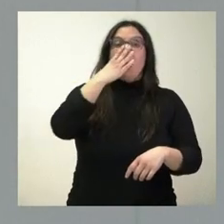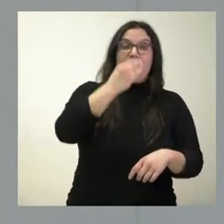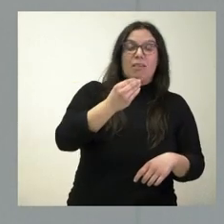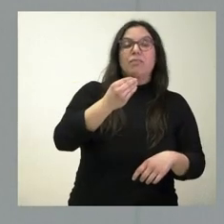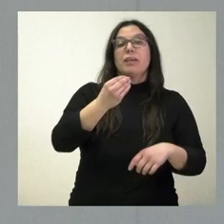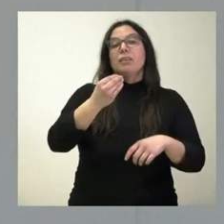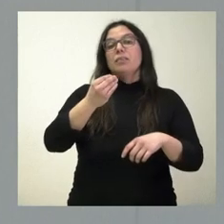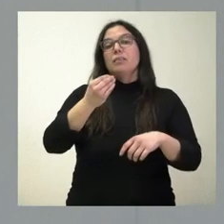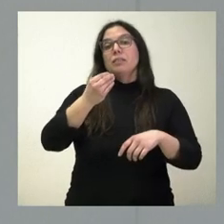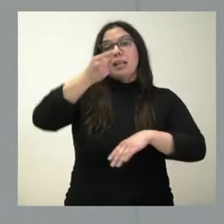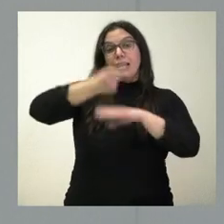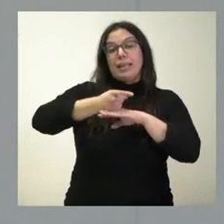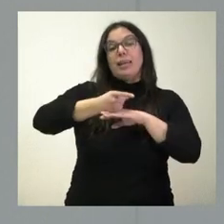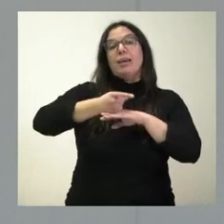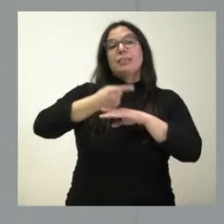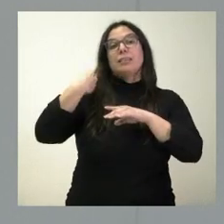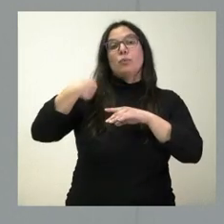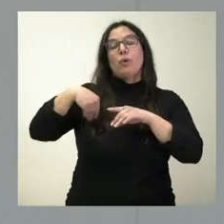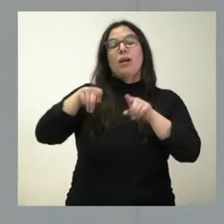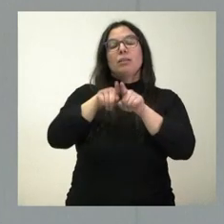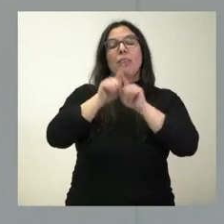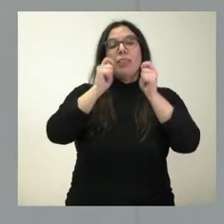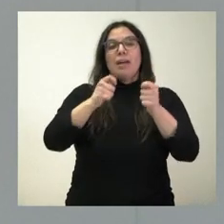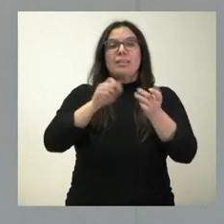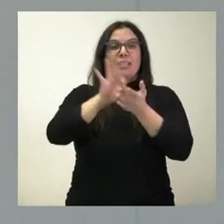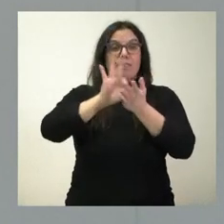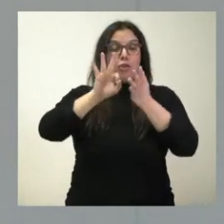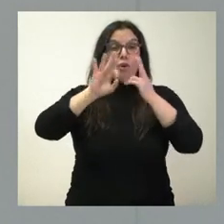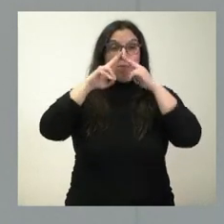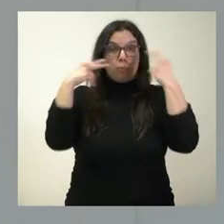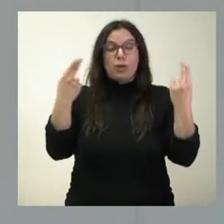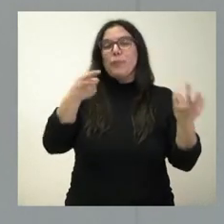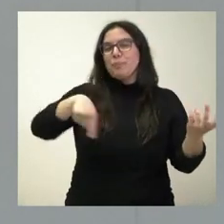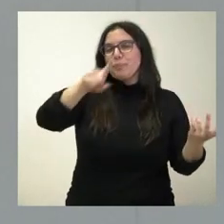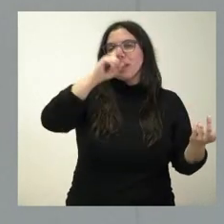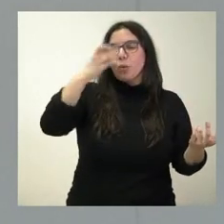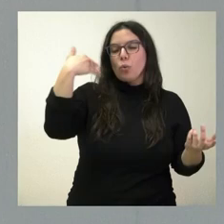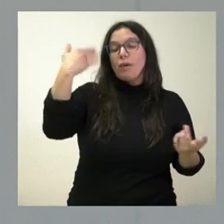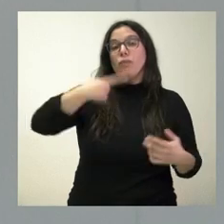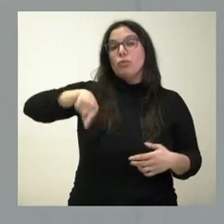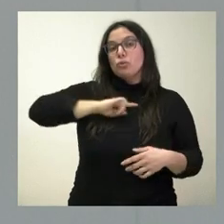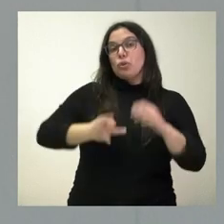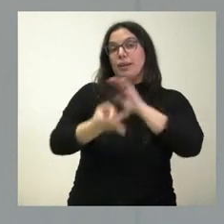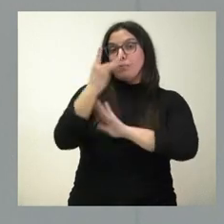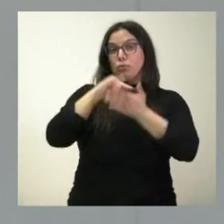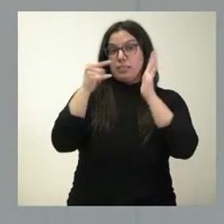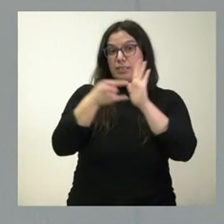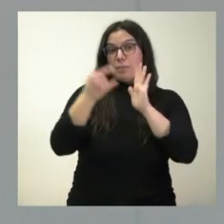nuevas líneas declaradas de obligación del Servicio Público en Castilla y León. Recordarán ustedes que nosotros, cuando pusimos en marcha este sistema,